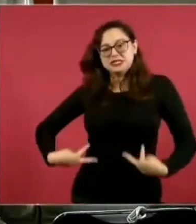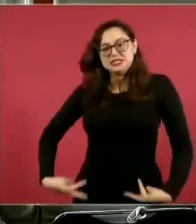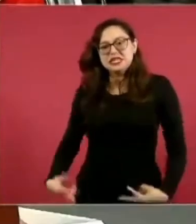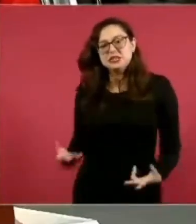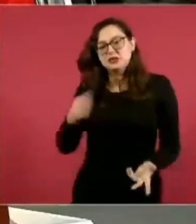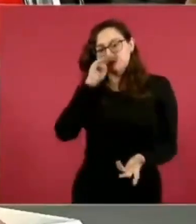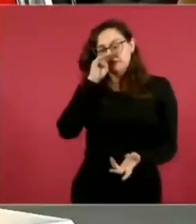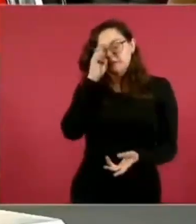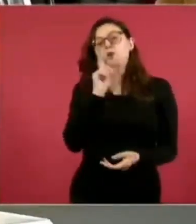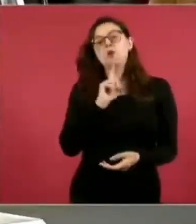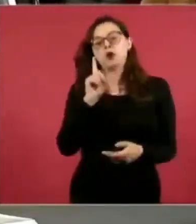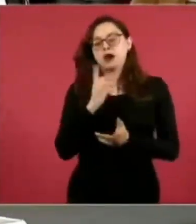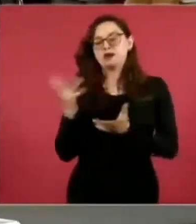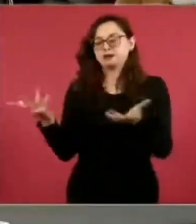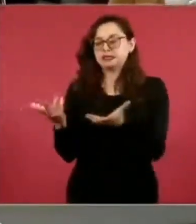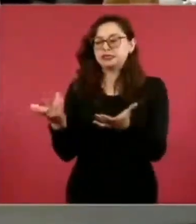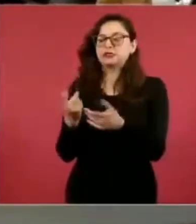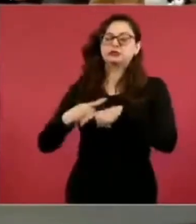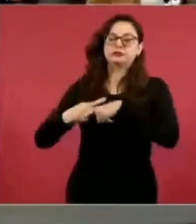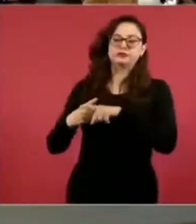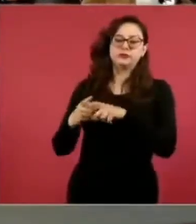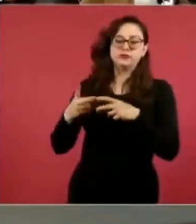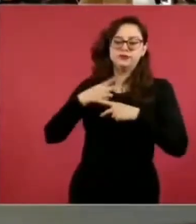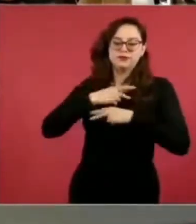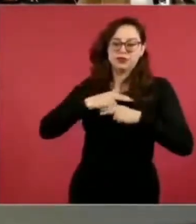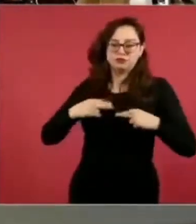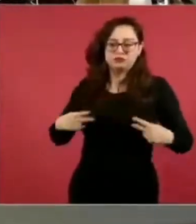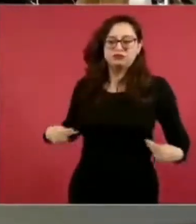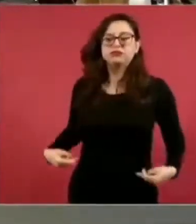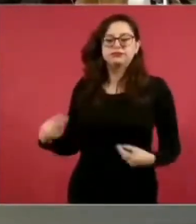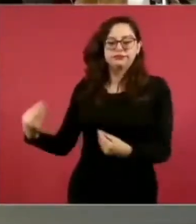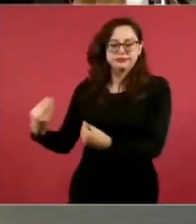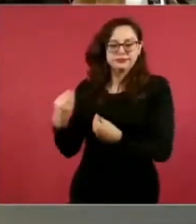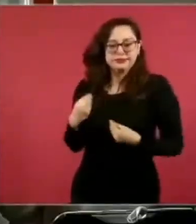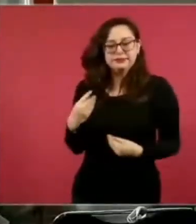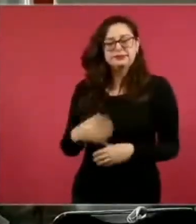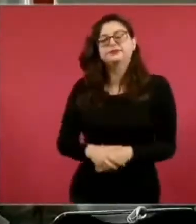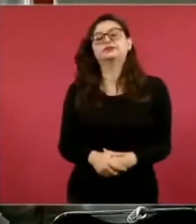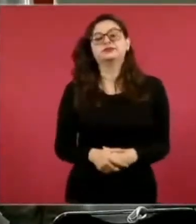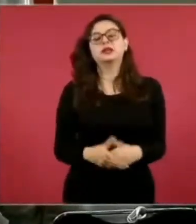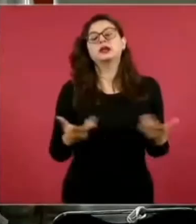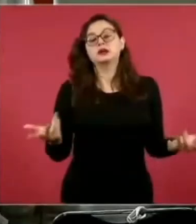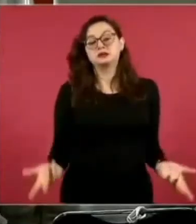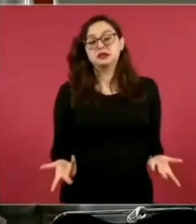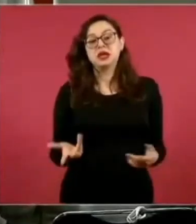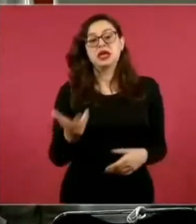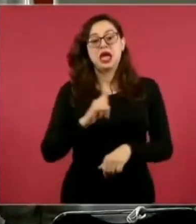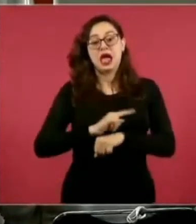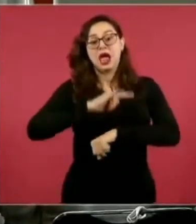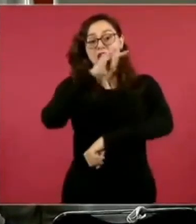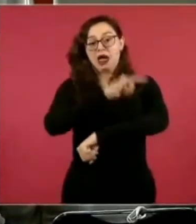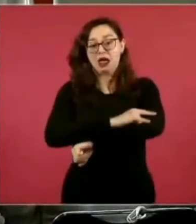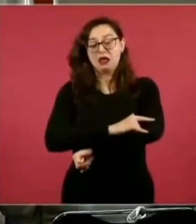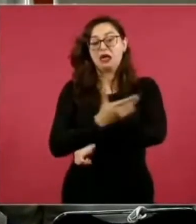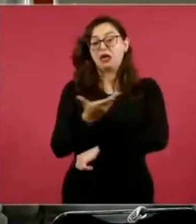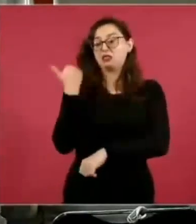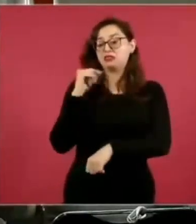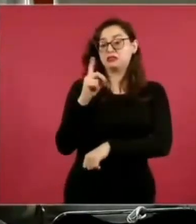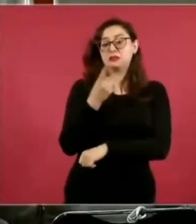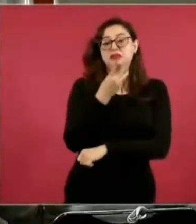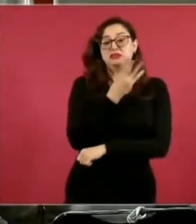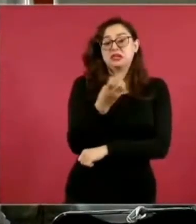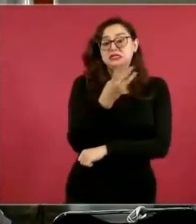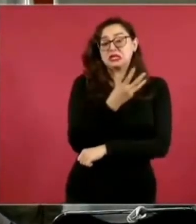Felipe Carrillo Puerto. En total, entre vuelos nacionales e internacionales, pasamos de 316 operaciones en diciembre pasado